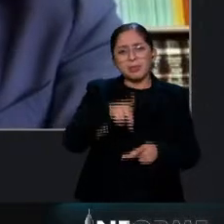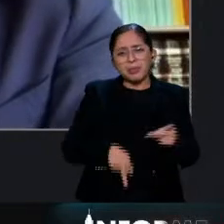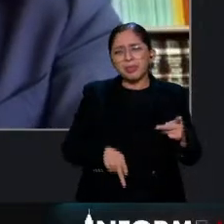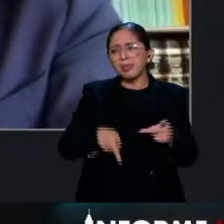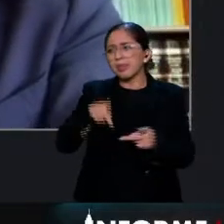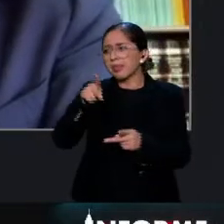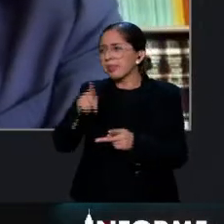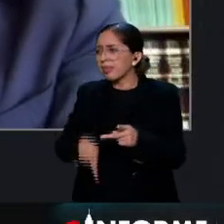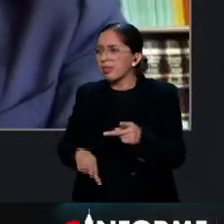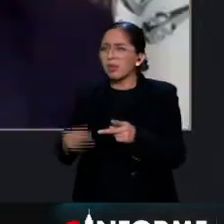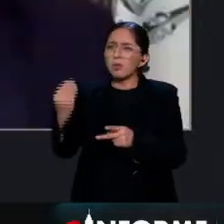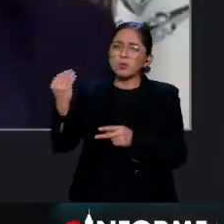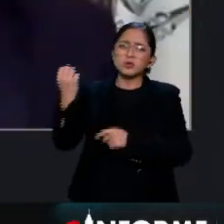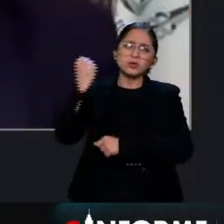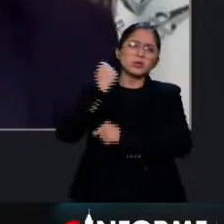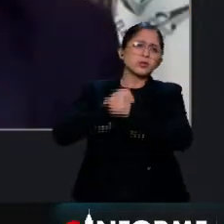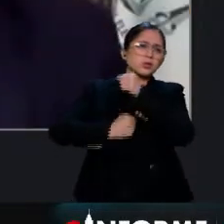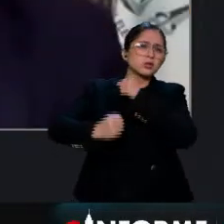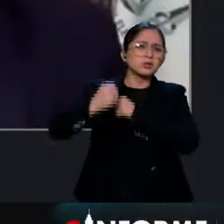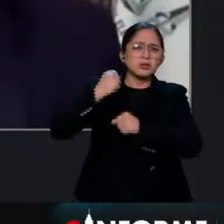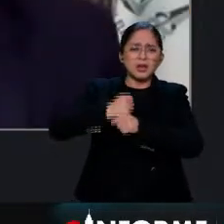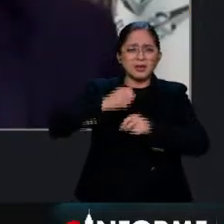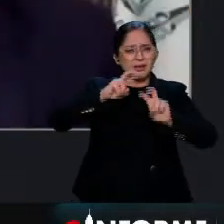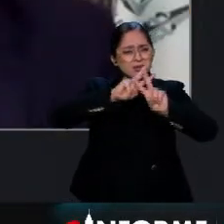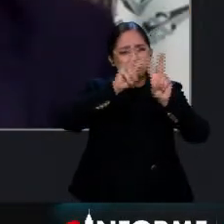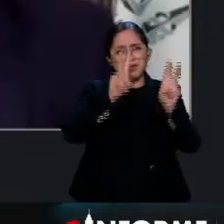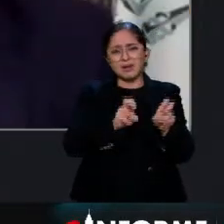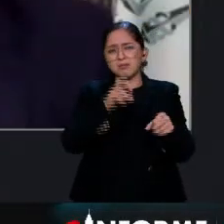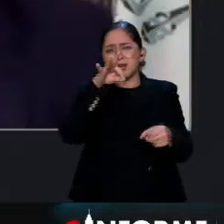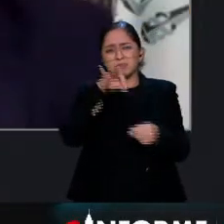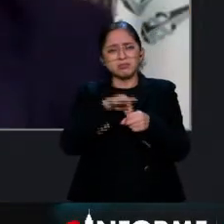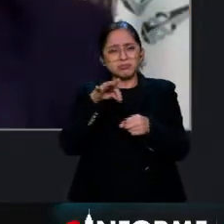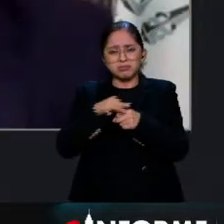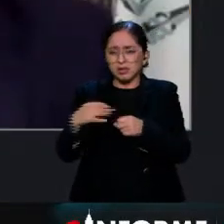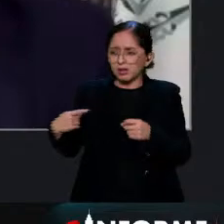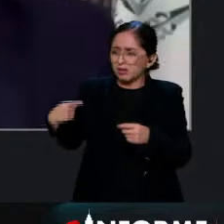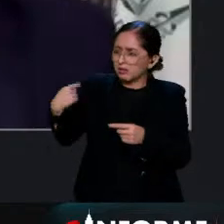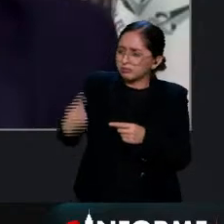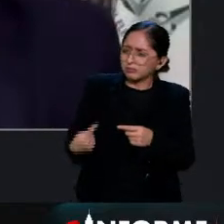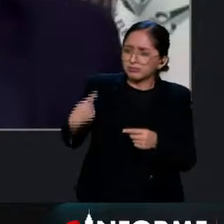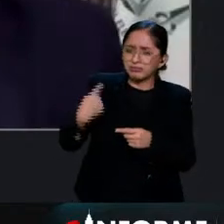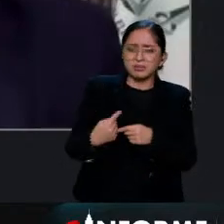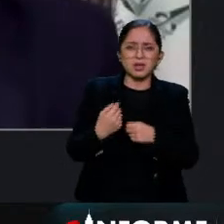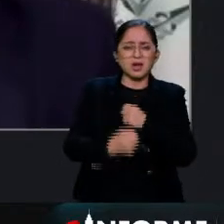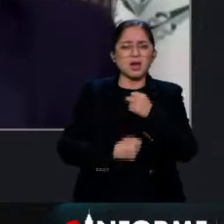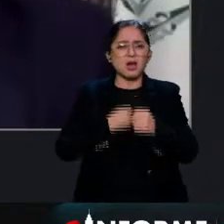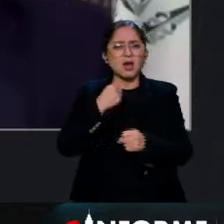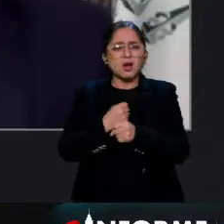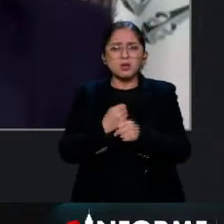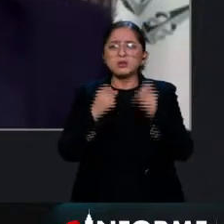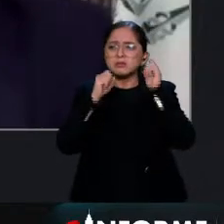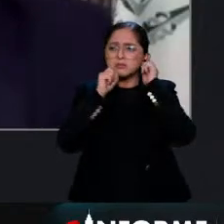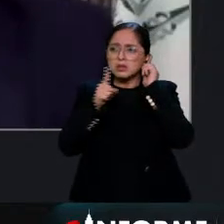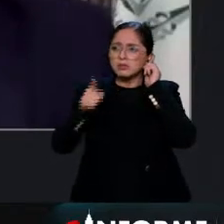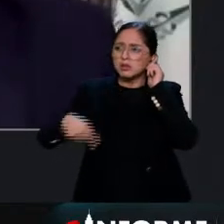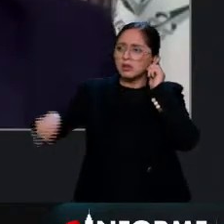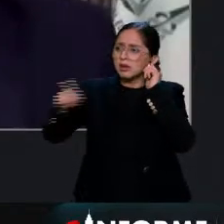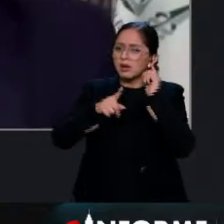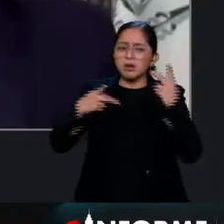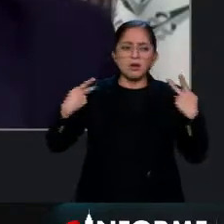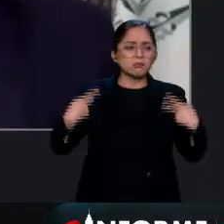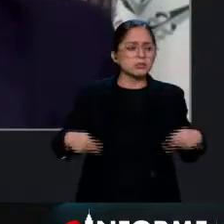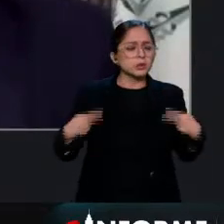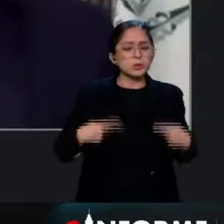medieval en el terreno electoral desde hace muchas décadas en la medida en que nada más han estado preocupados por